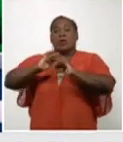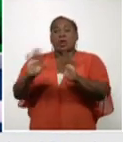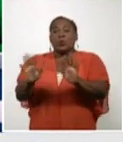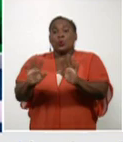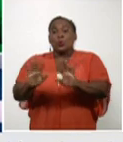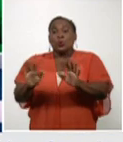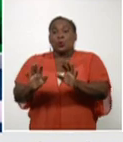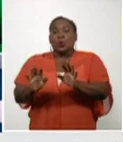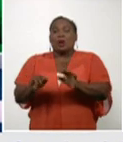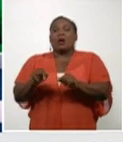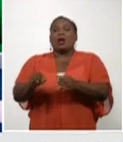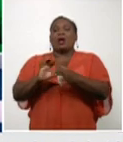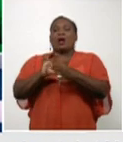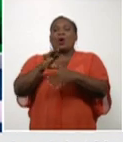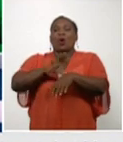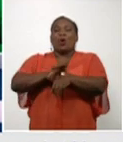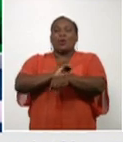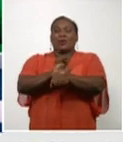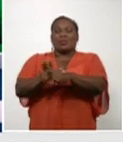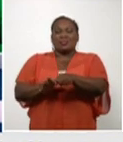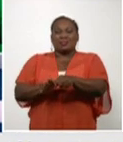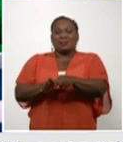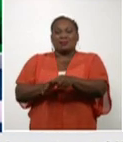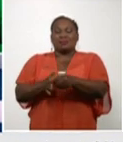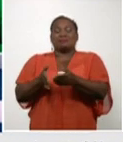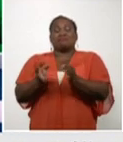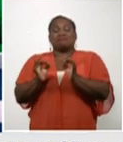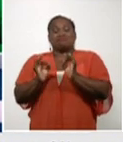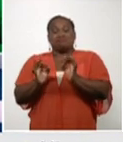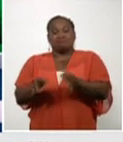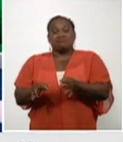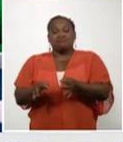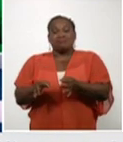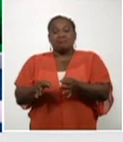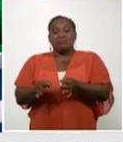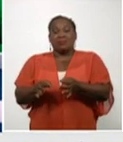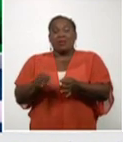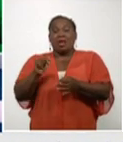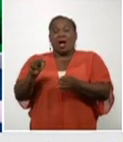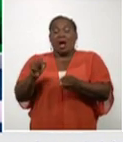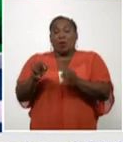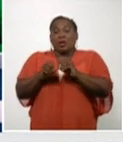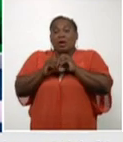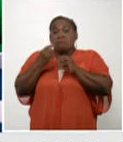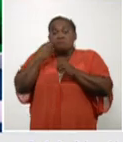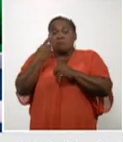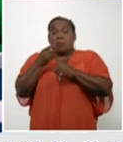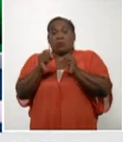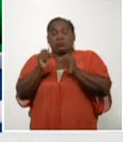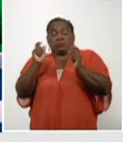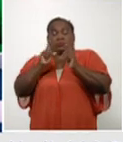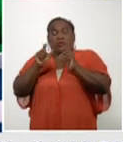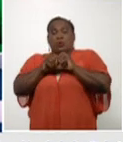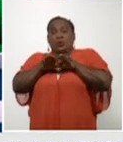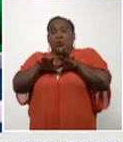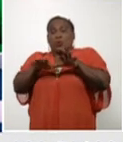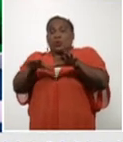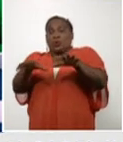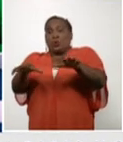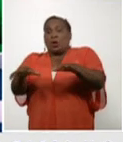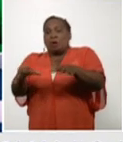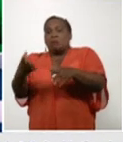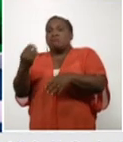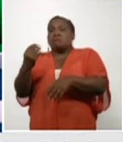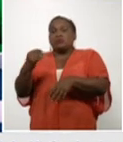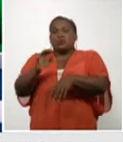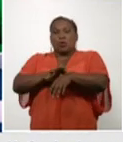transmisión. Y realmente ha sido una explosión que hizo que se enviaran, ellos